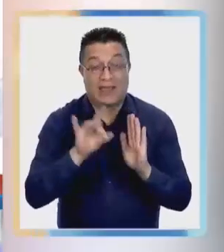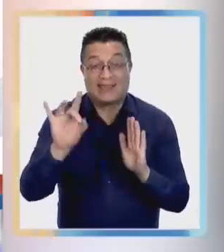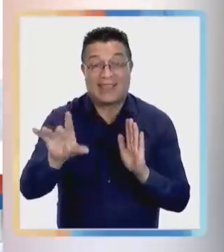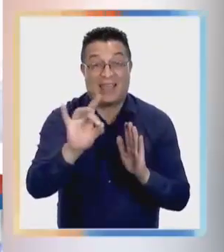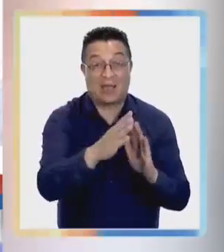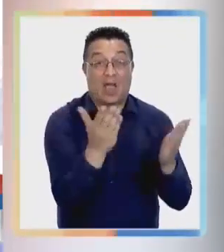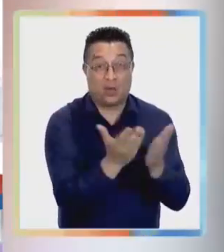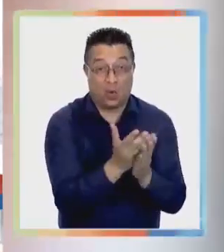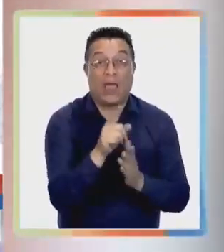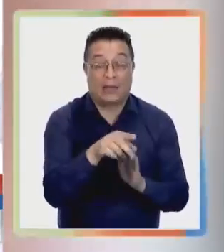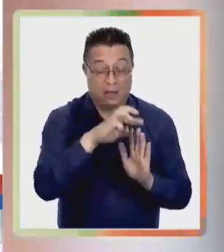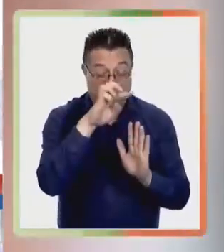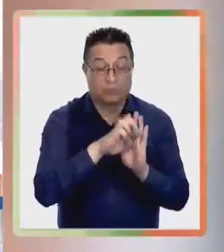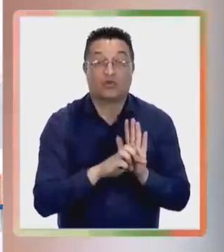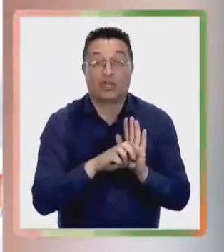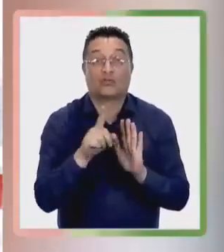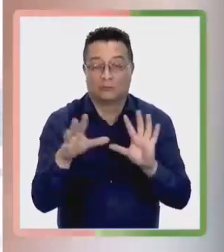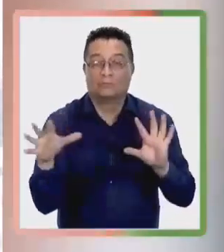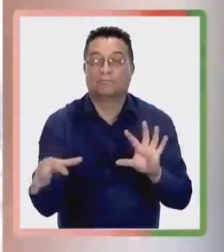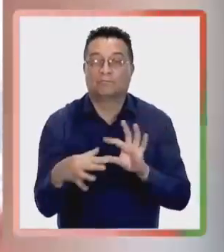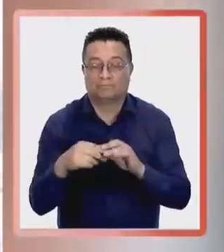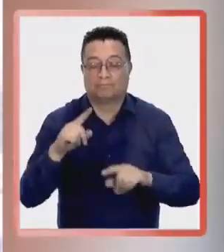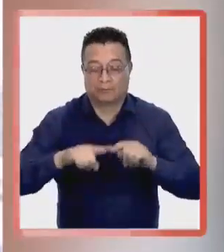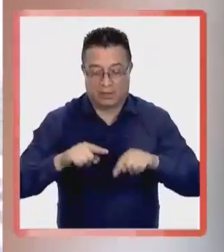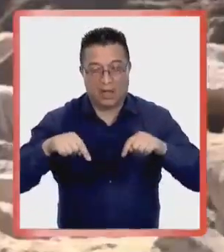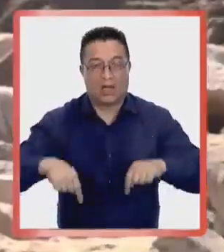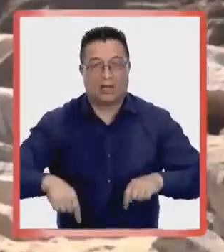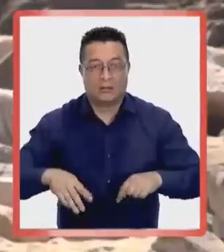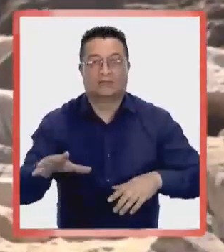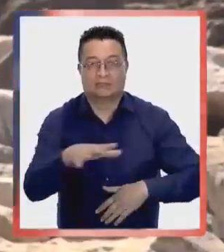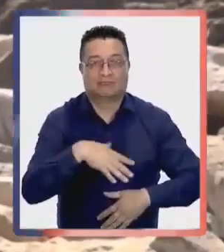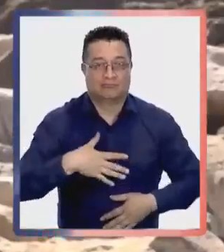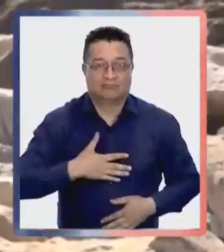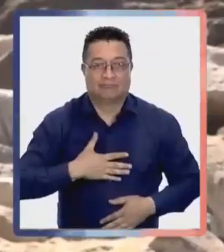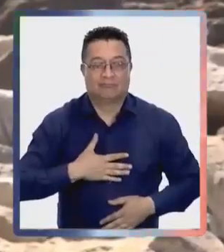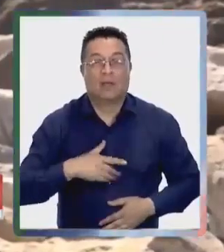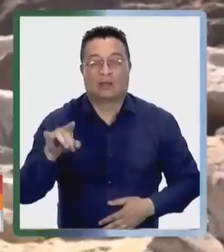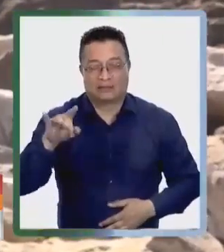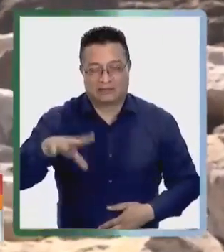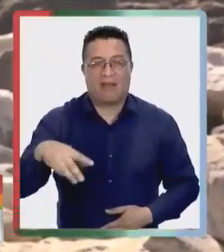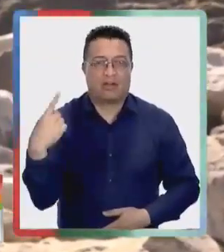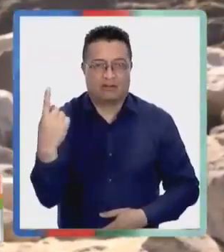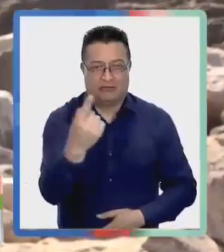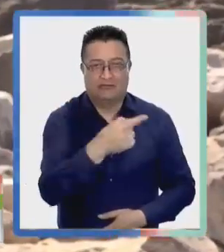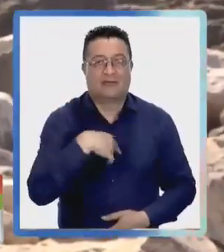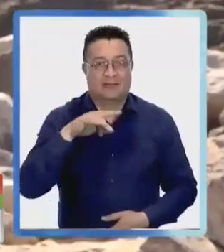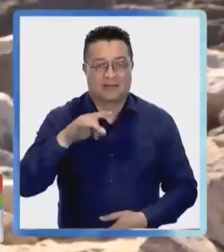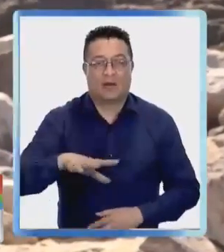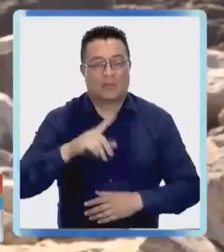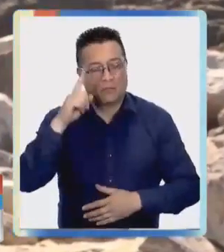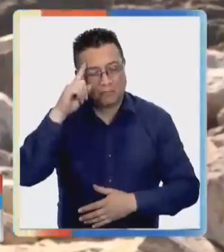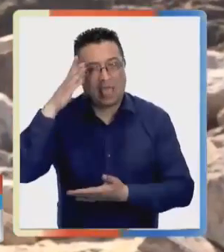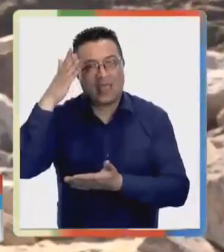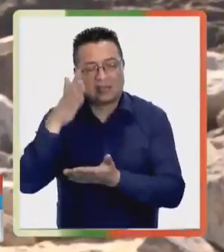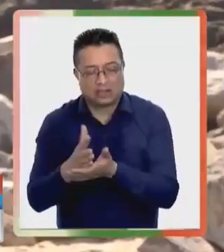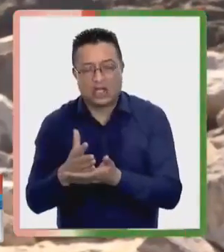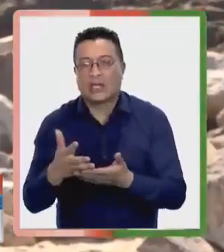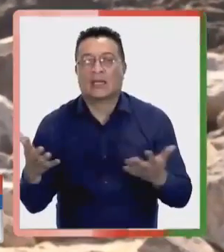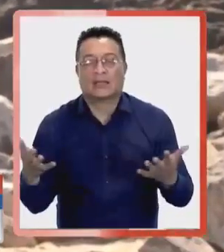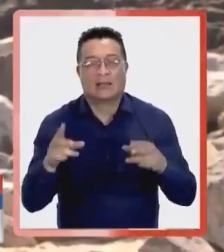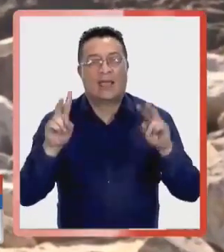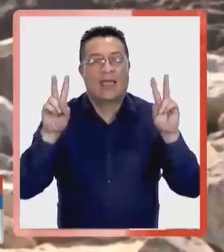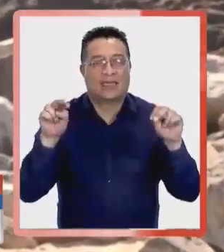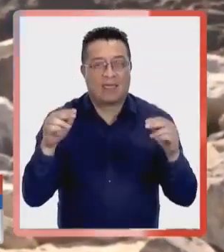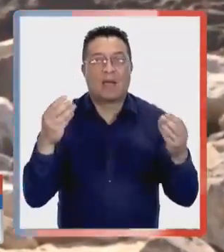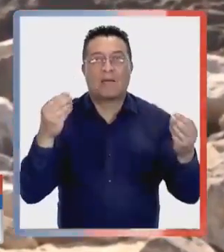colegios desarrolla, este proyecto tiene pertinencia territorial. Bueno, hoy día sabemos que gran parte de las decisiones que se toman